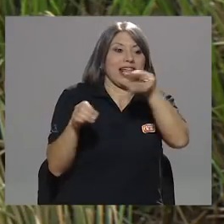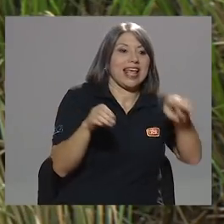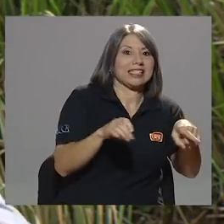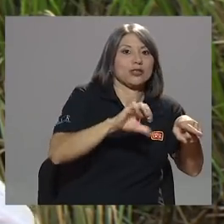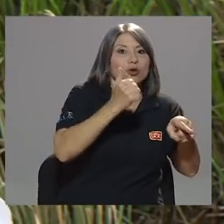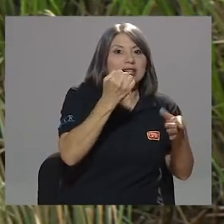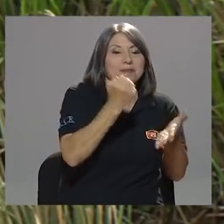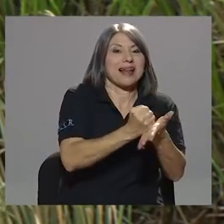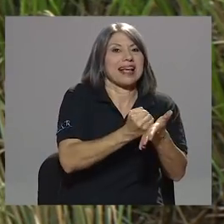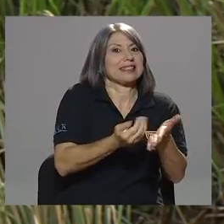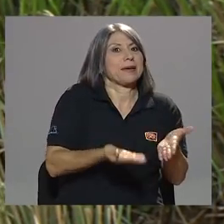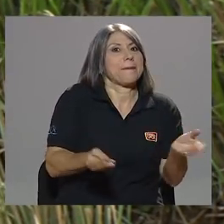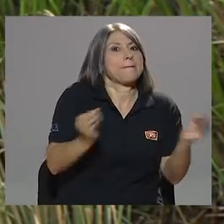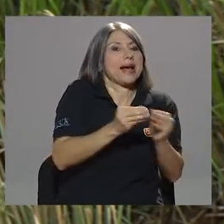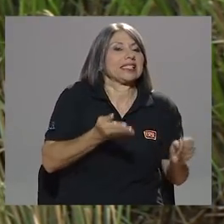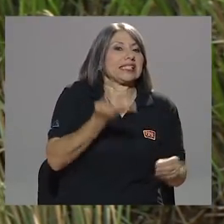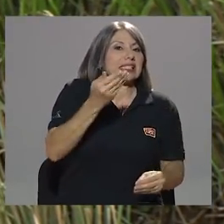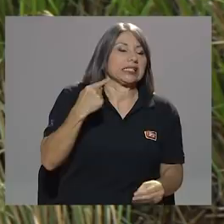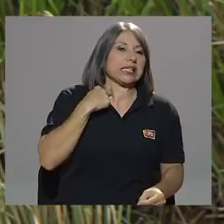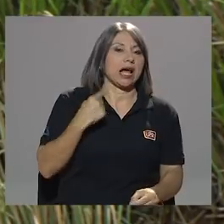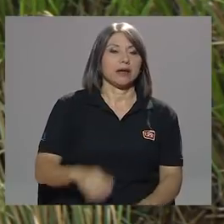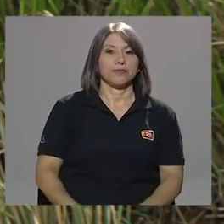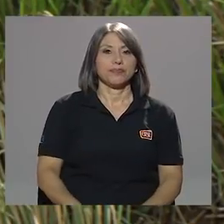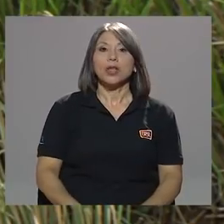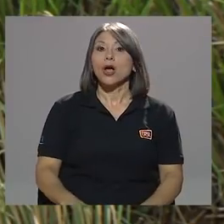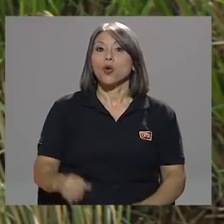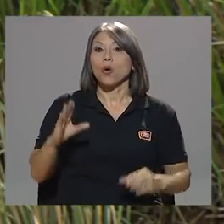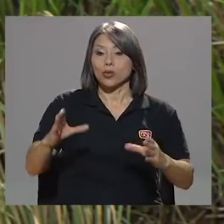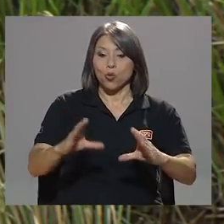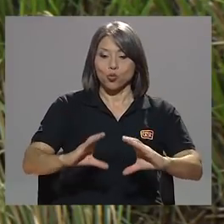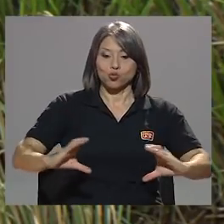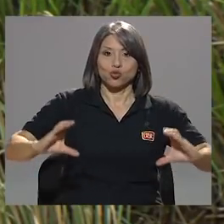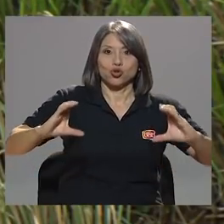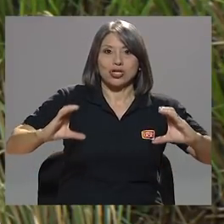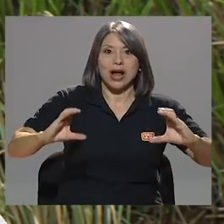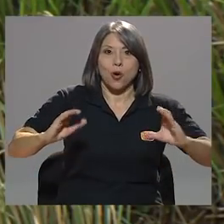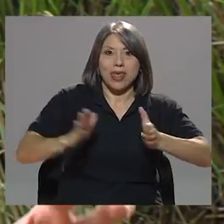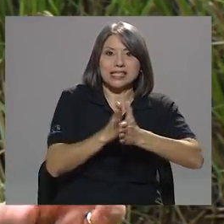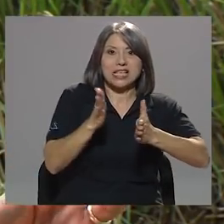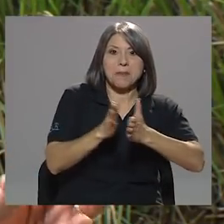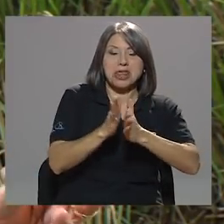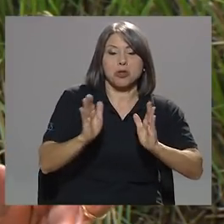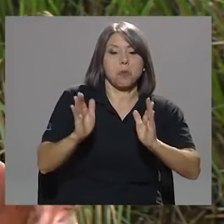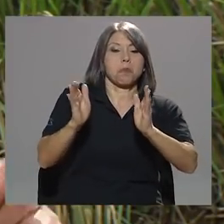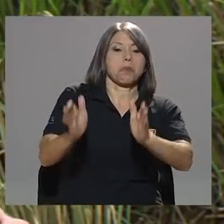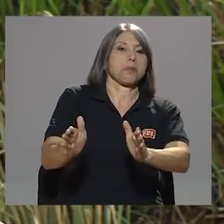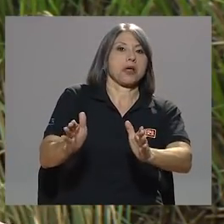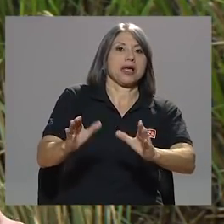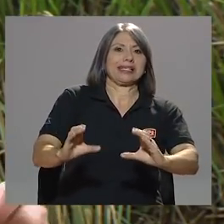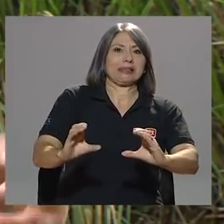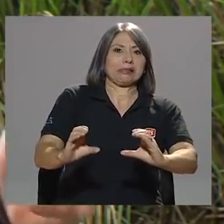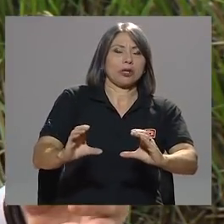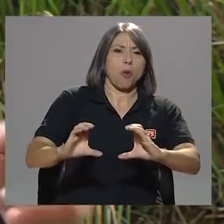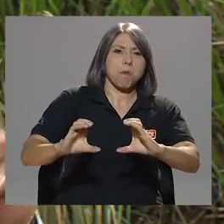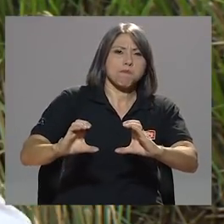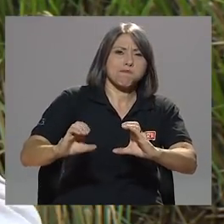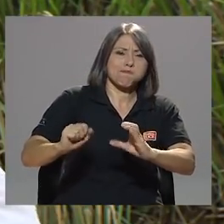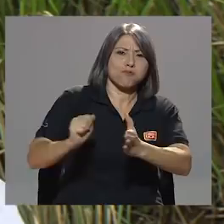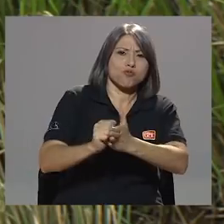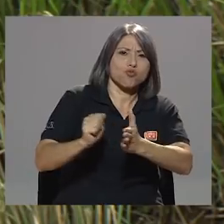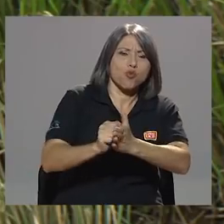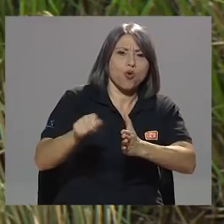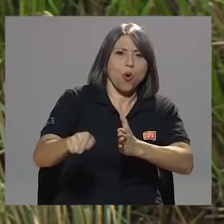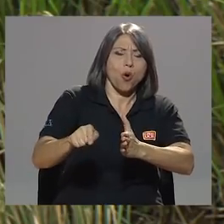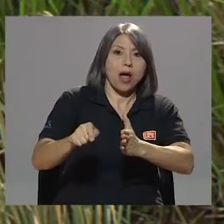Un saco de cemento, normalmente cuando uno lo deja algunos días, el cemento tiende a ponerse duro. ¿Así